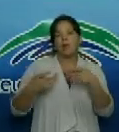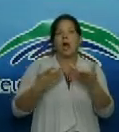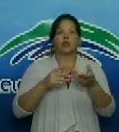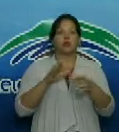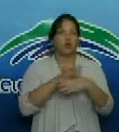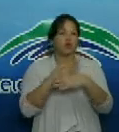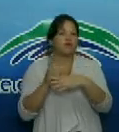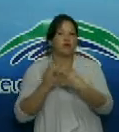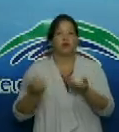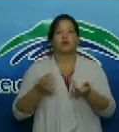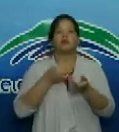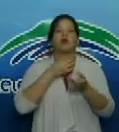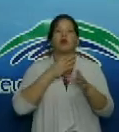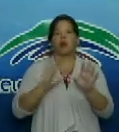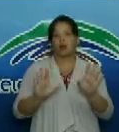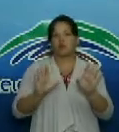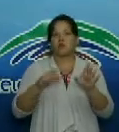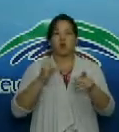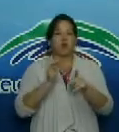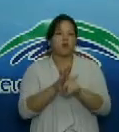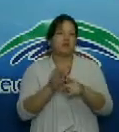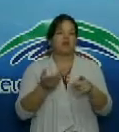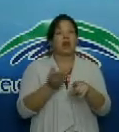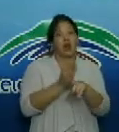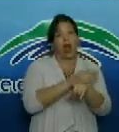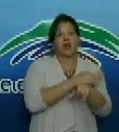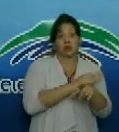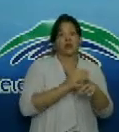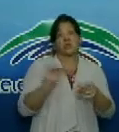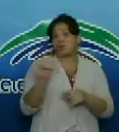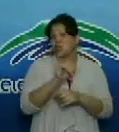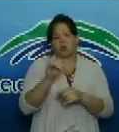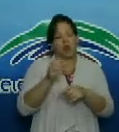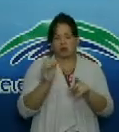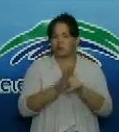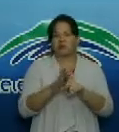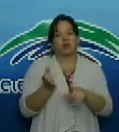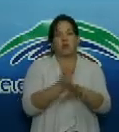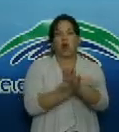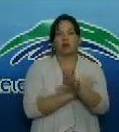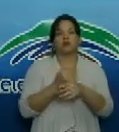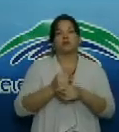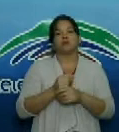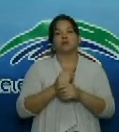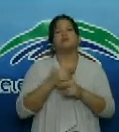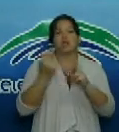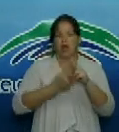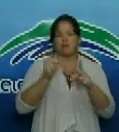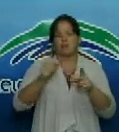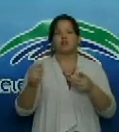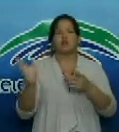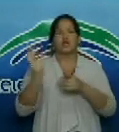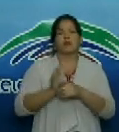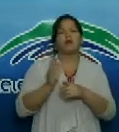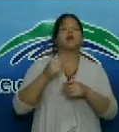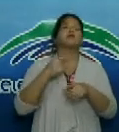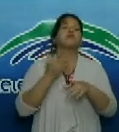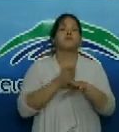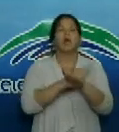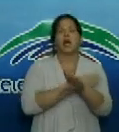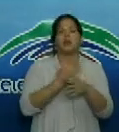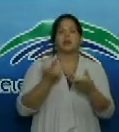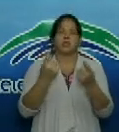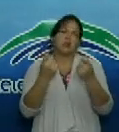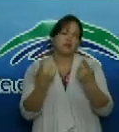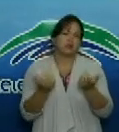posibilidad de iniciar el servicio un poco antes pues también lo iniciamos un poco antes hay personas que salen un poco antes de su casa a buscar algunas cosas que